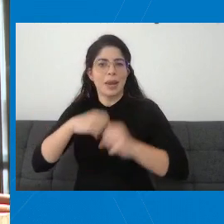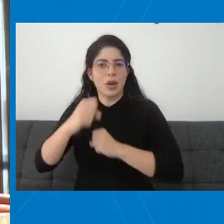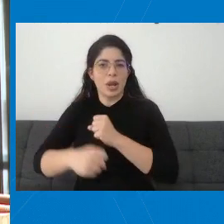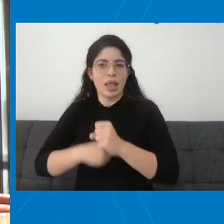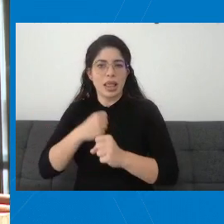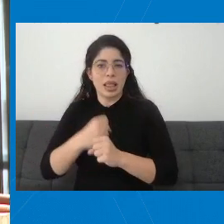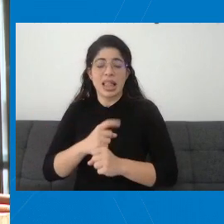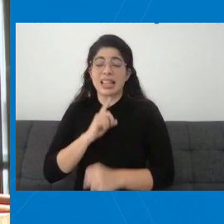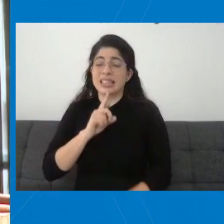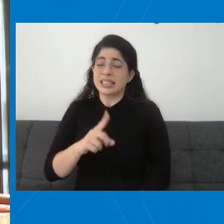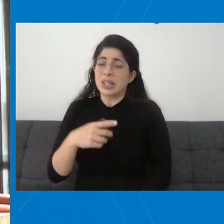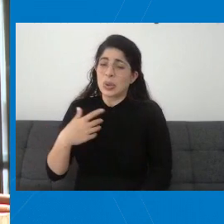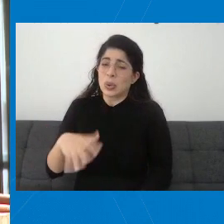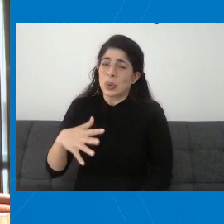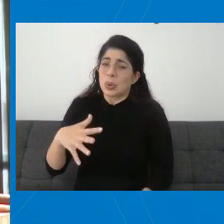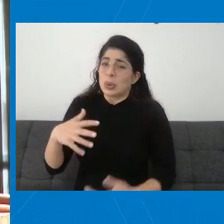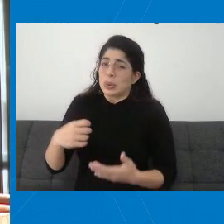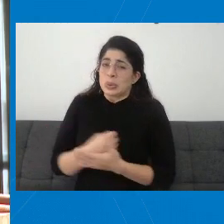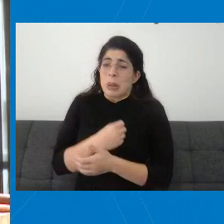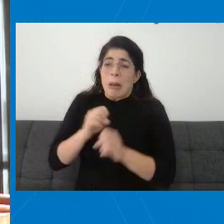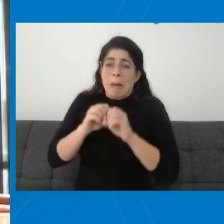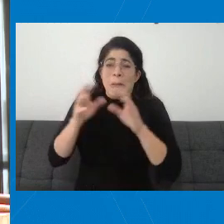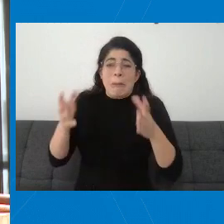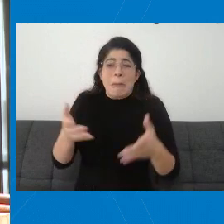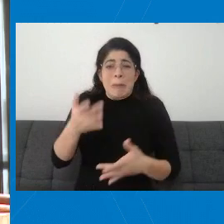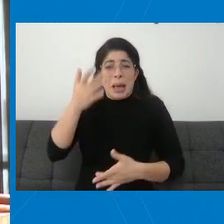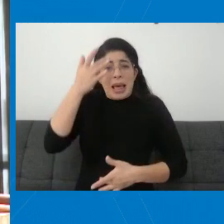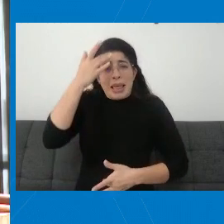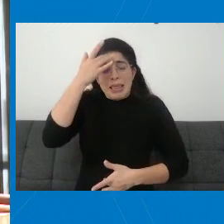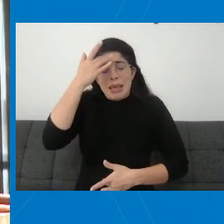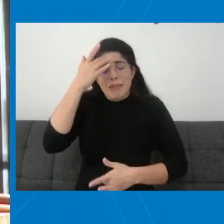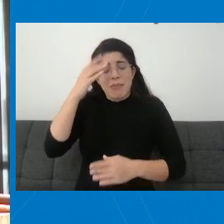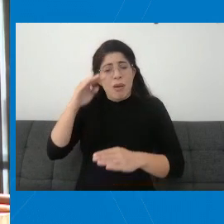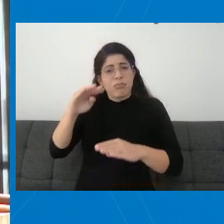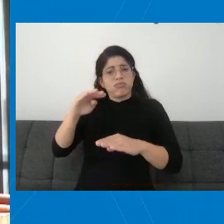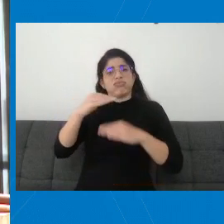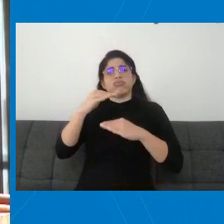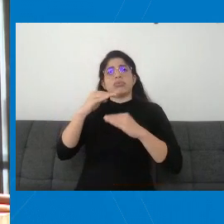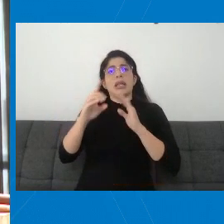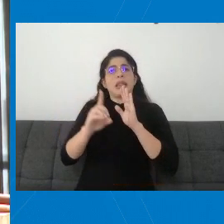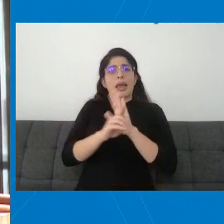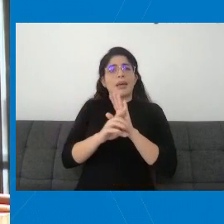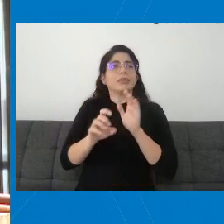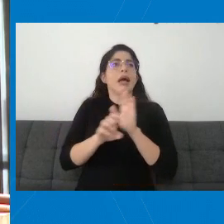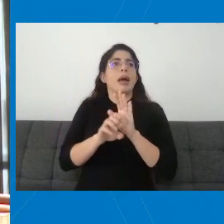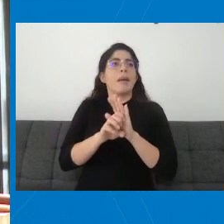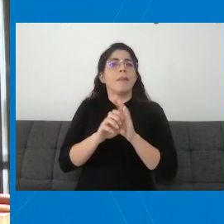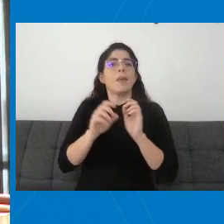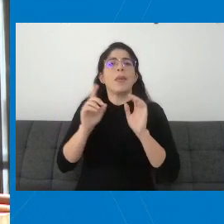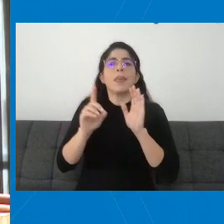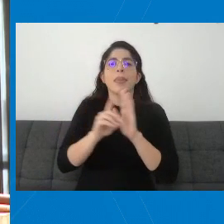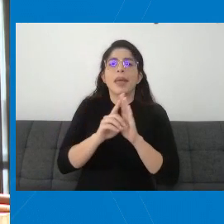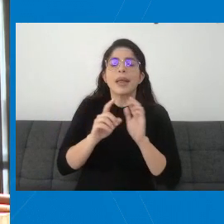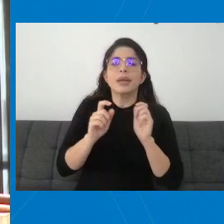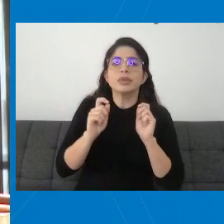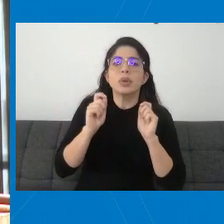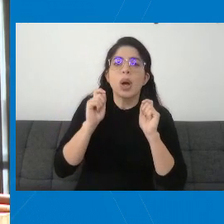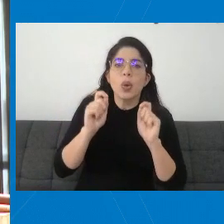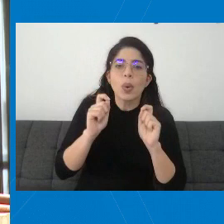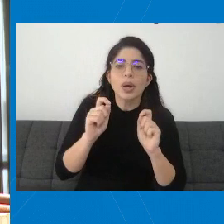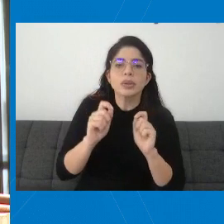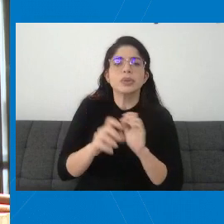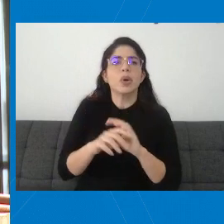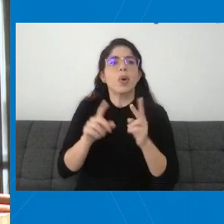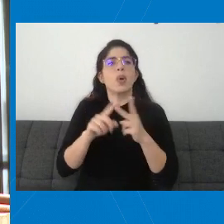Desgraciadamente, la pandemia nos ha cercenado mucho de esos derechos, como el derecho a la educación, como el derecho a la recreación,